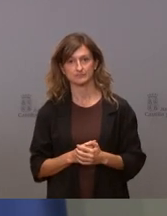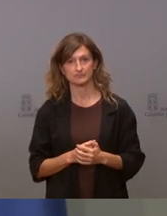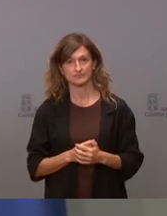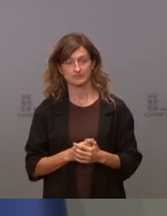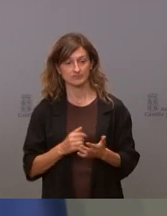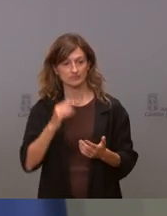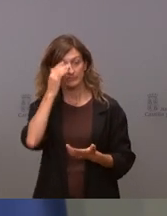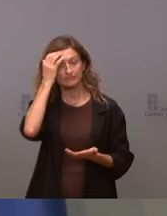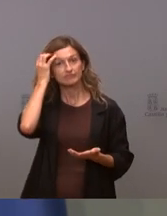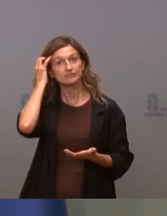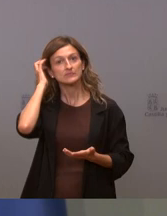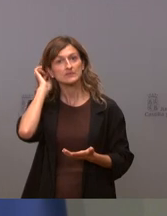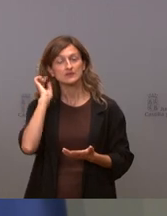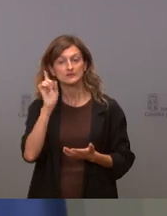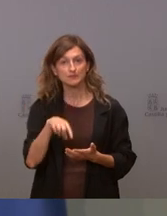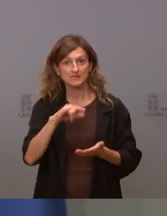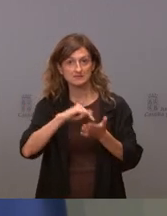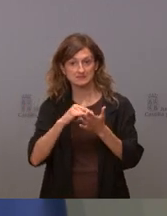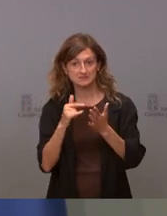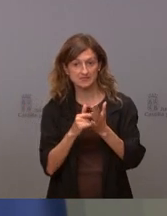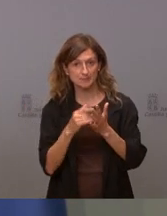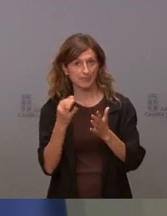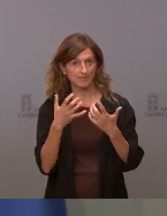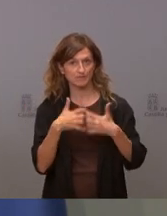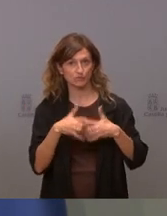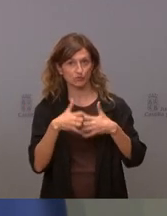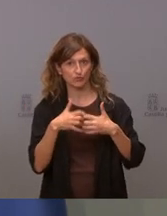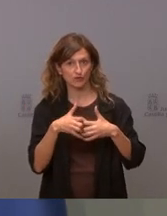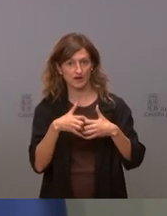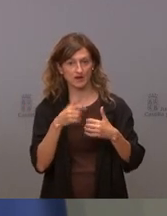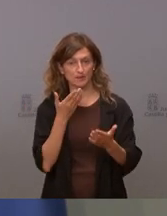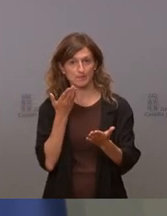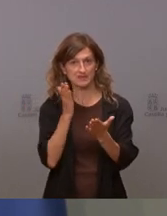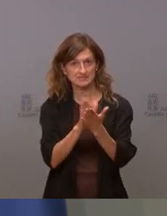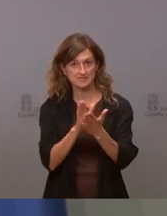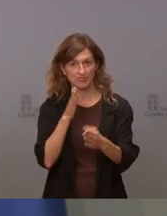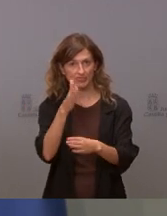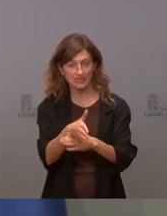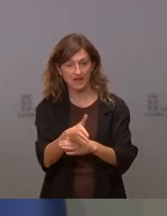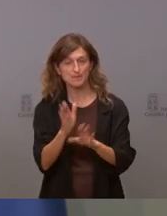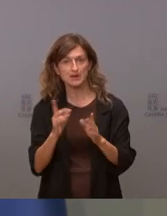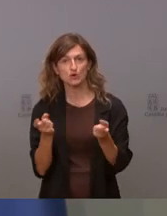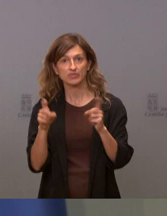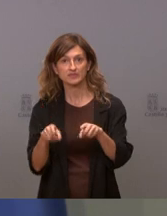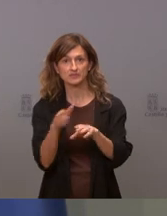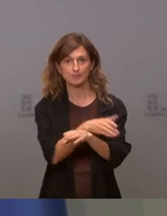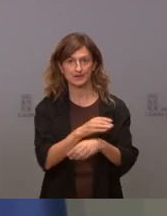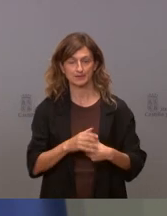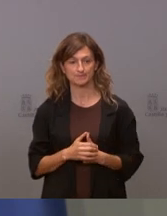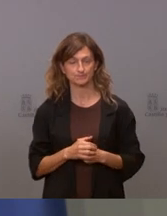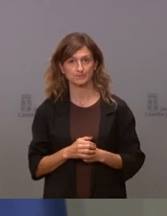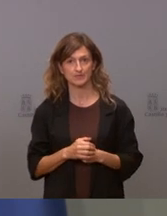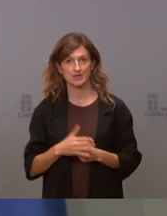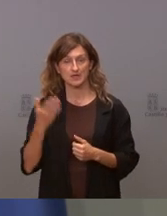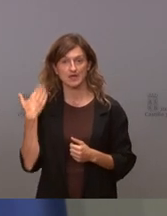sea preciso y que el sistema va a funcionar de manera presencial con cita previa el otro día alguien en un